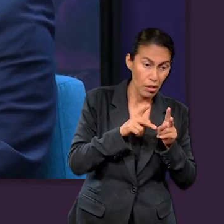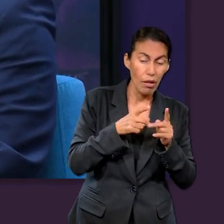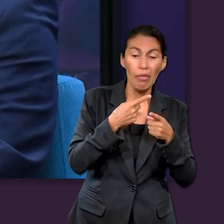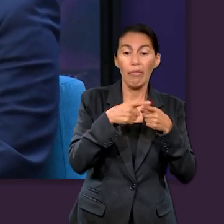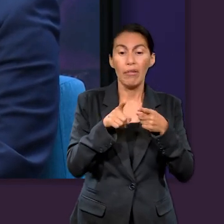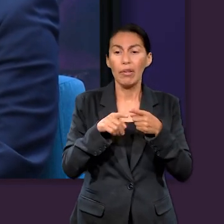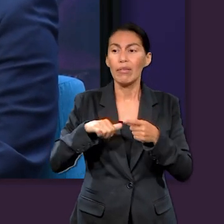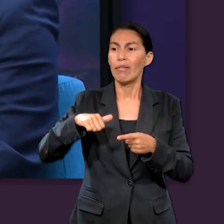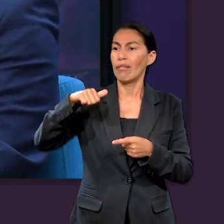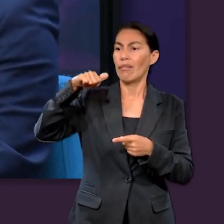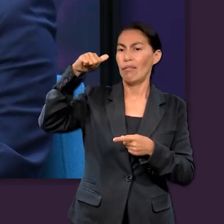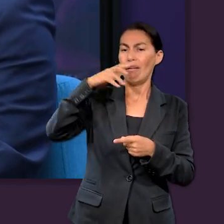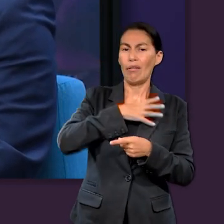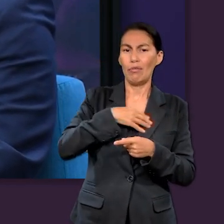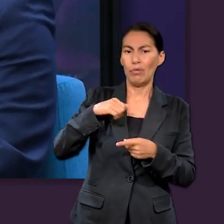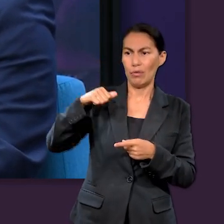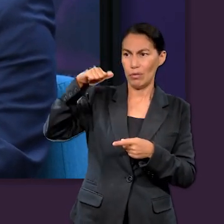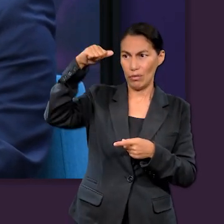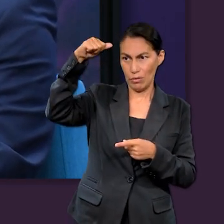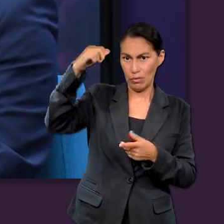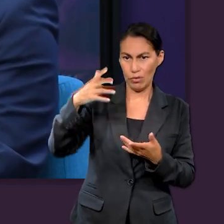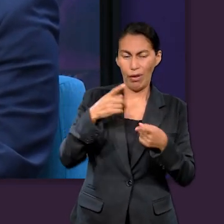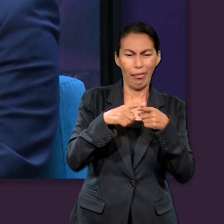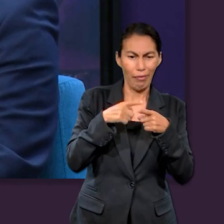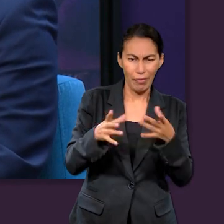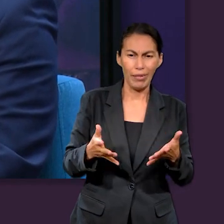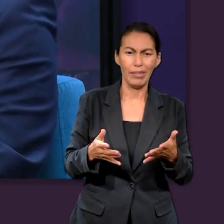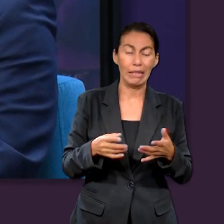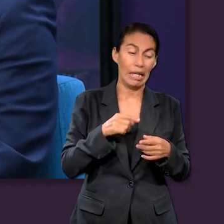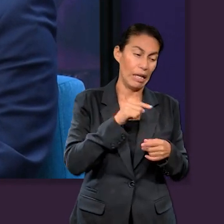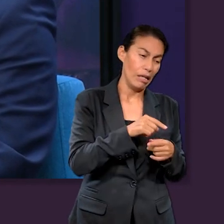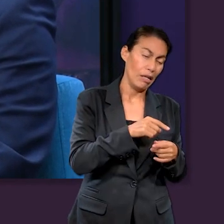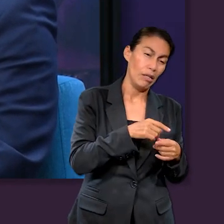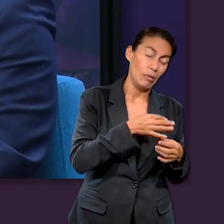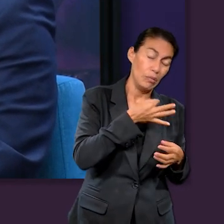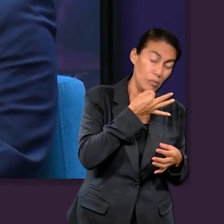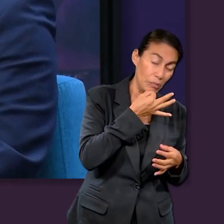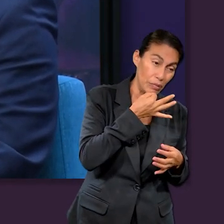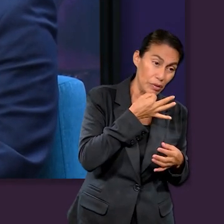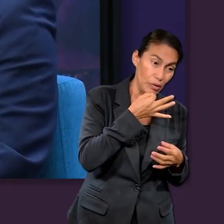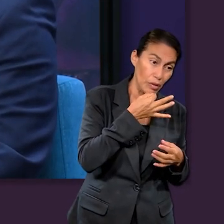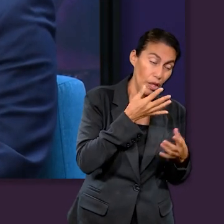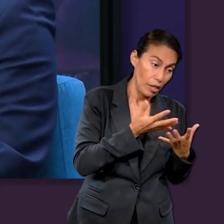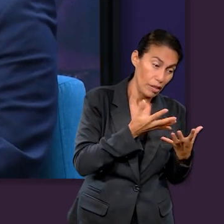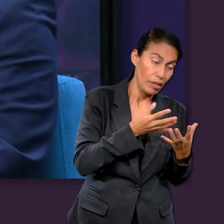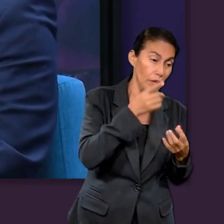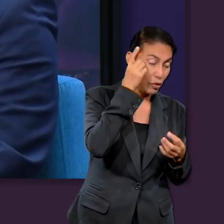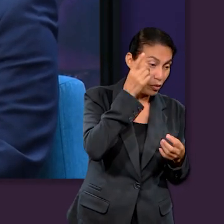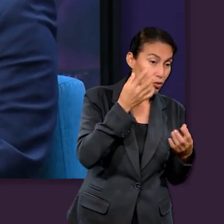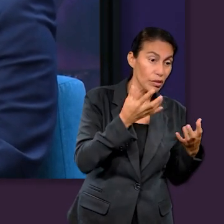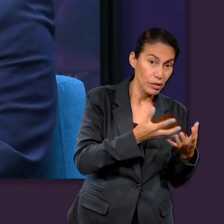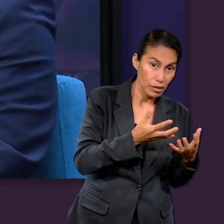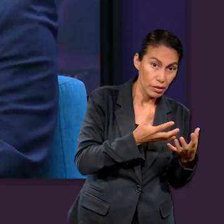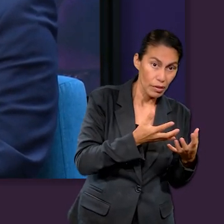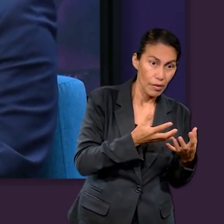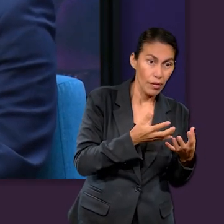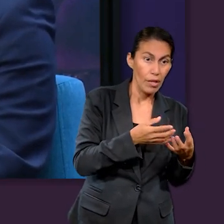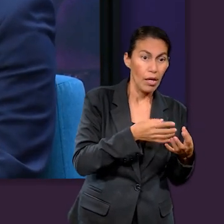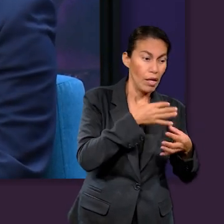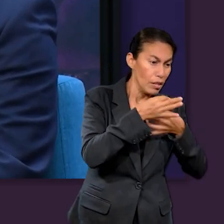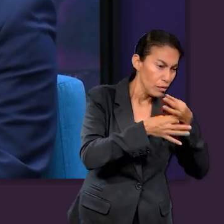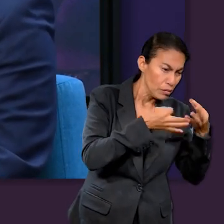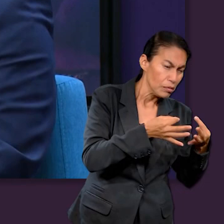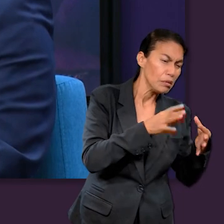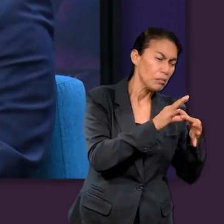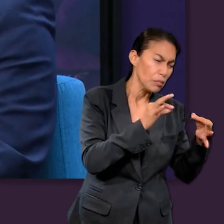adulto. Igual, en el Antiguo Testamento estaban en cierto momento de la historia de la humanidad. Entonces, Dios elige